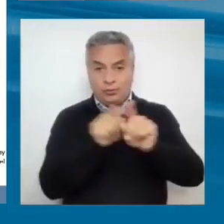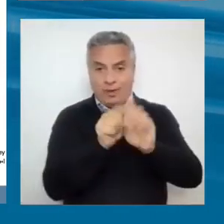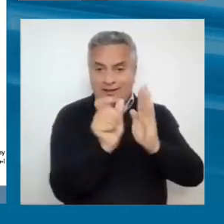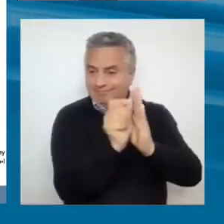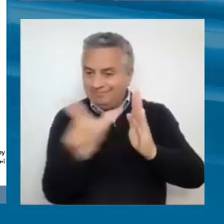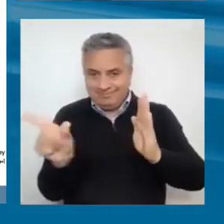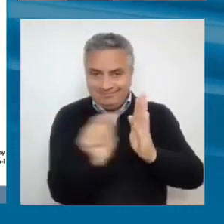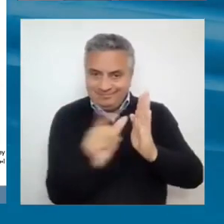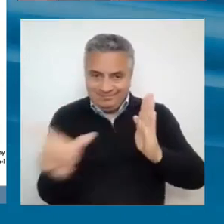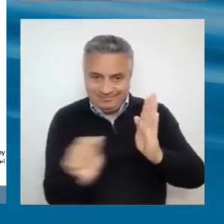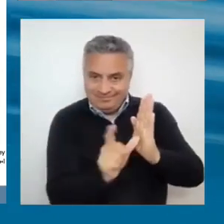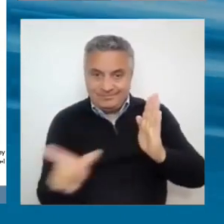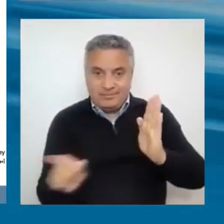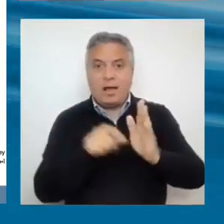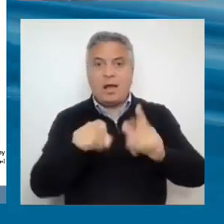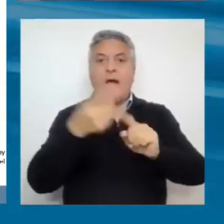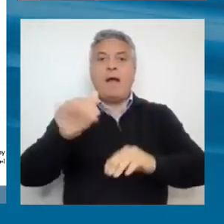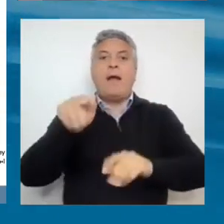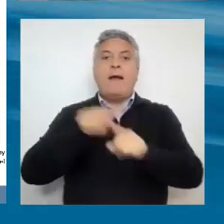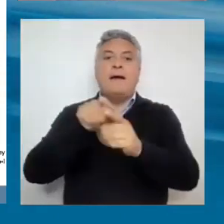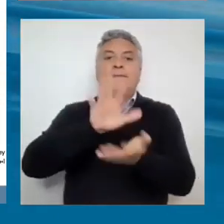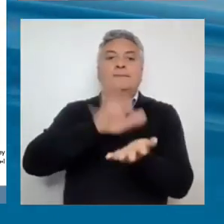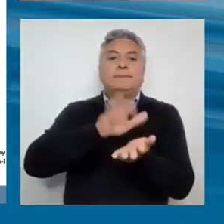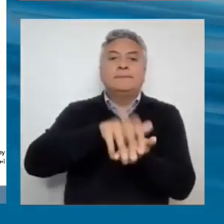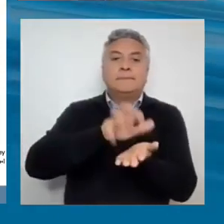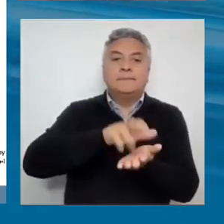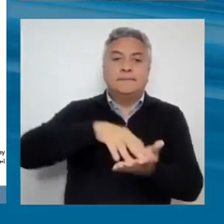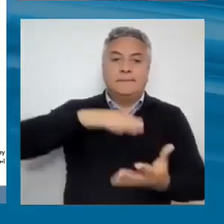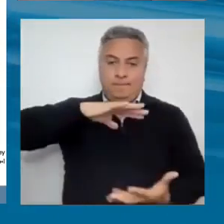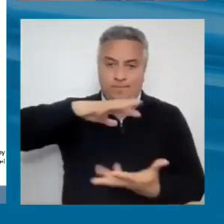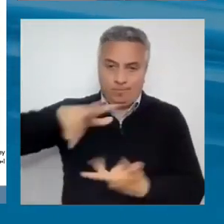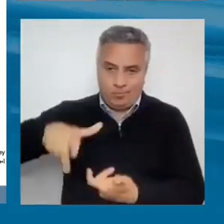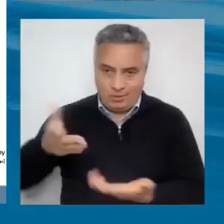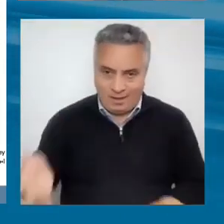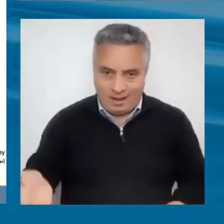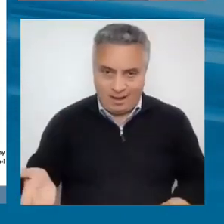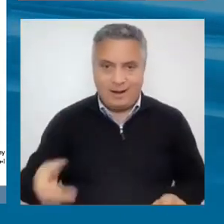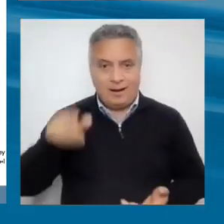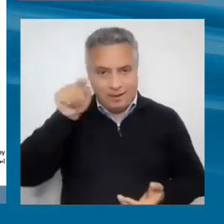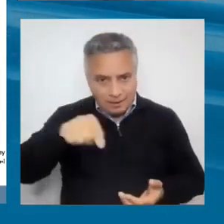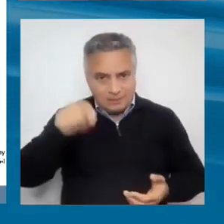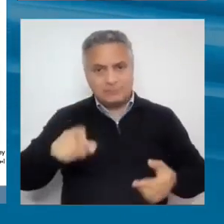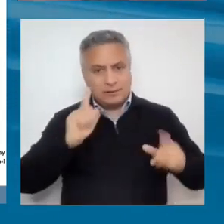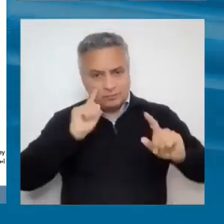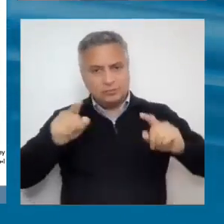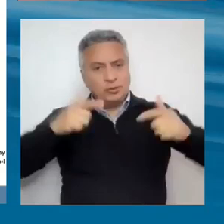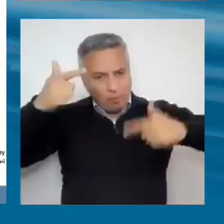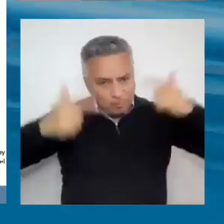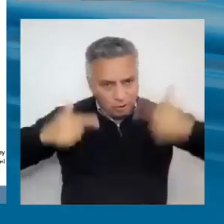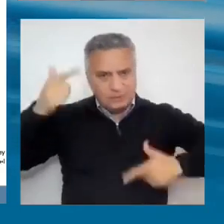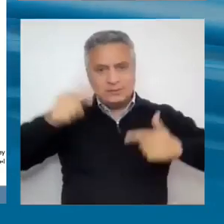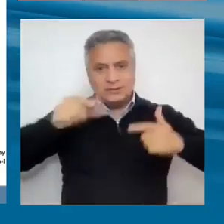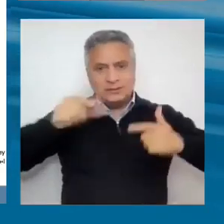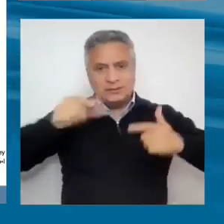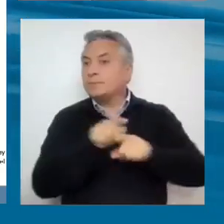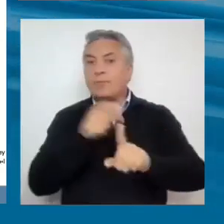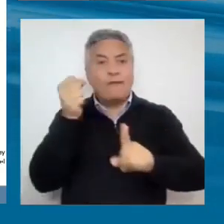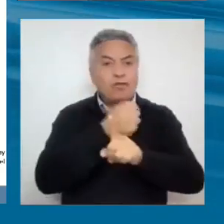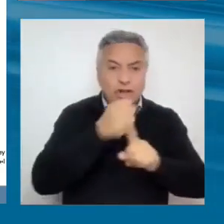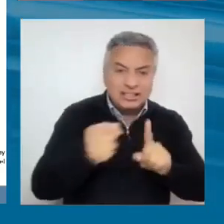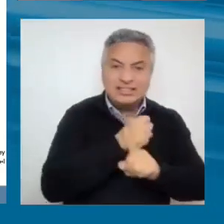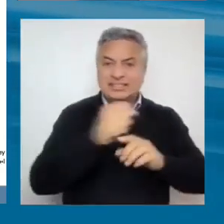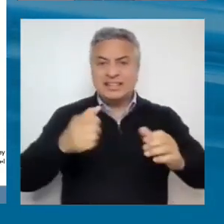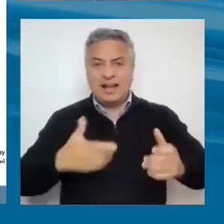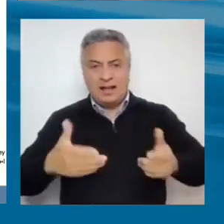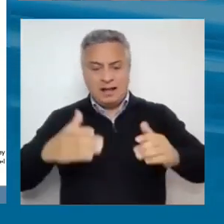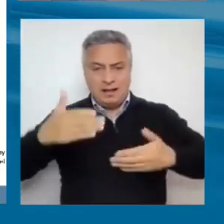Mundial, que tiene seis dimensiones, voz y reivindicción de cuentas, estabilidad política, y ausencia de violencia y terrorismo, efectividad de gobierno,